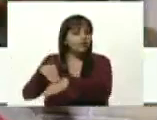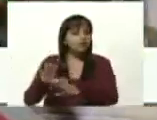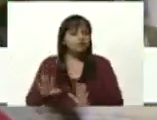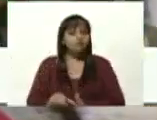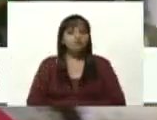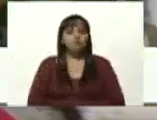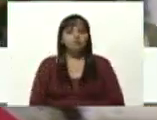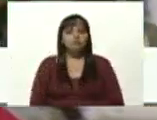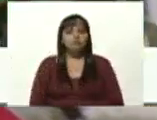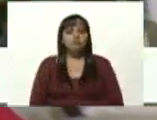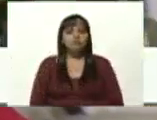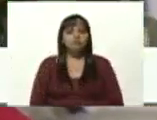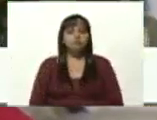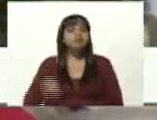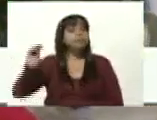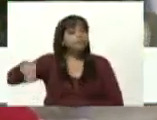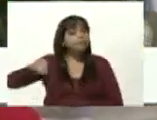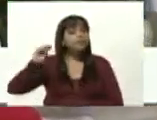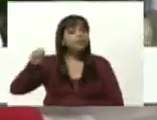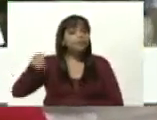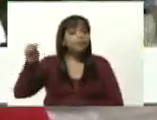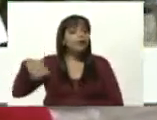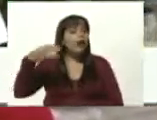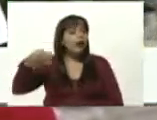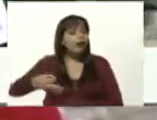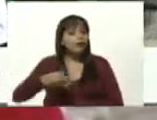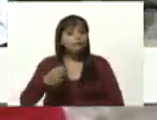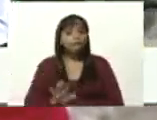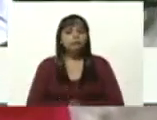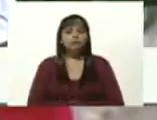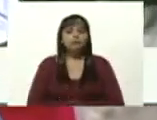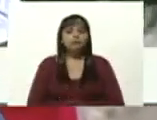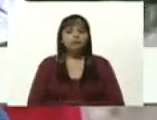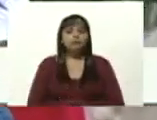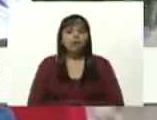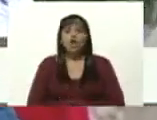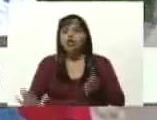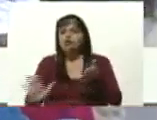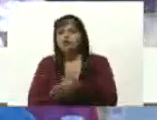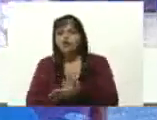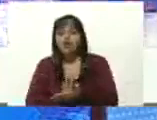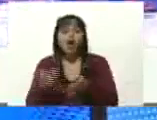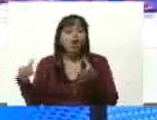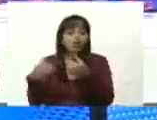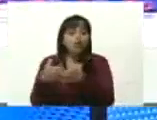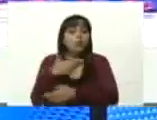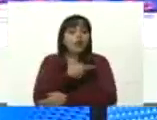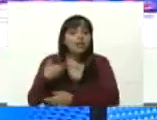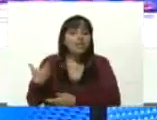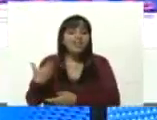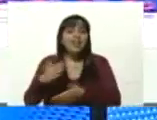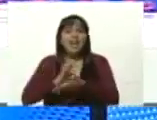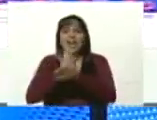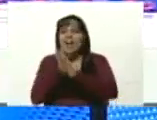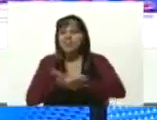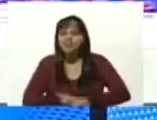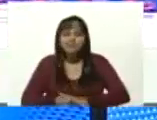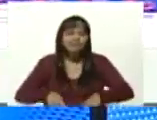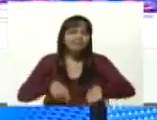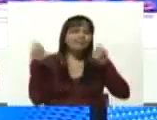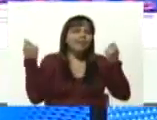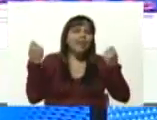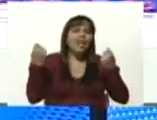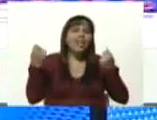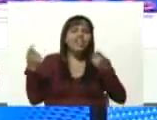varias llamadas de atención de las conspiraciones que hay para destruir el diálogo de